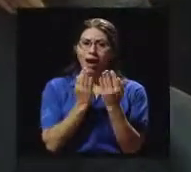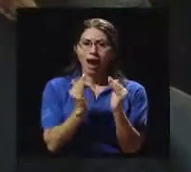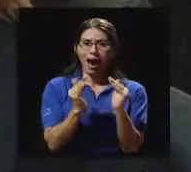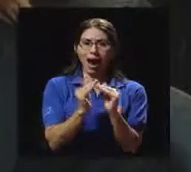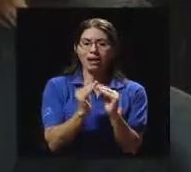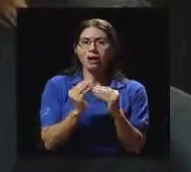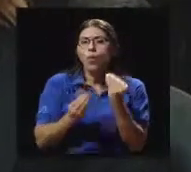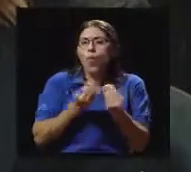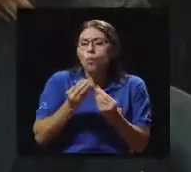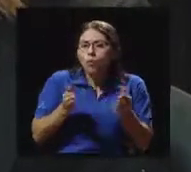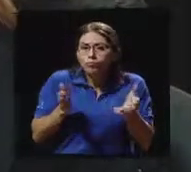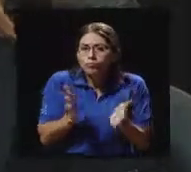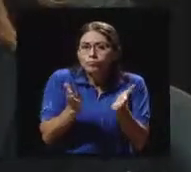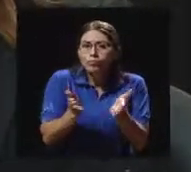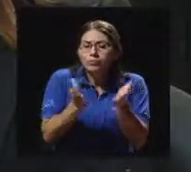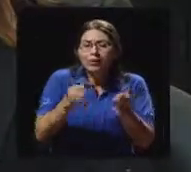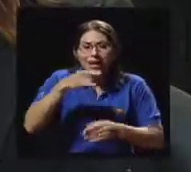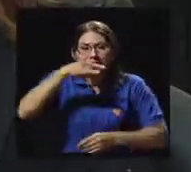haga actividad física?